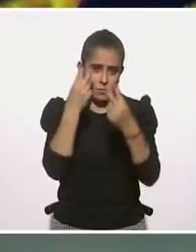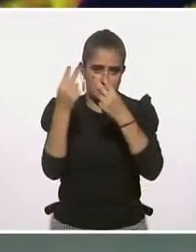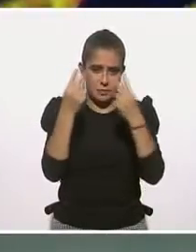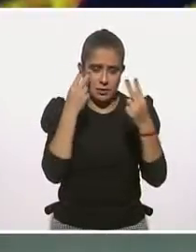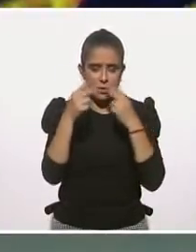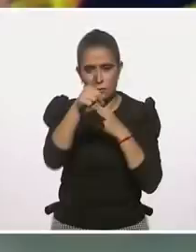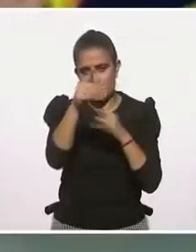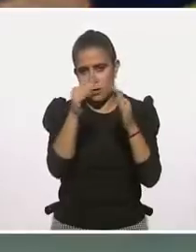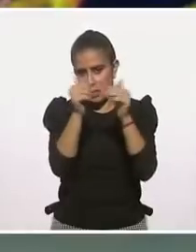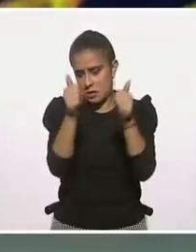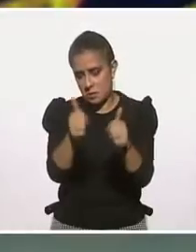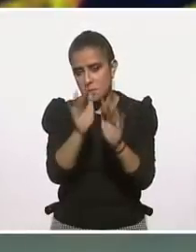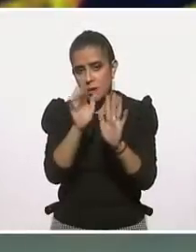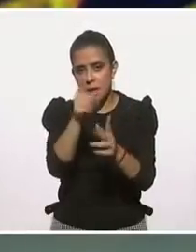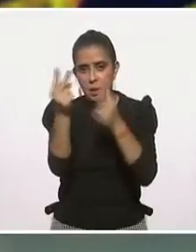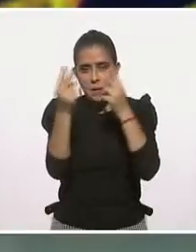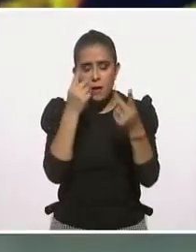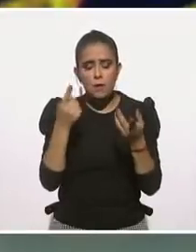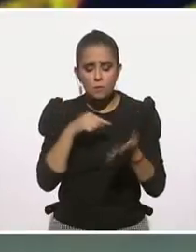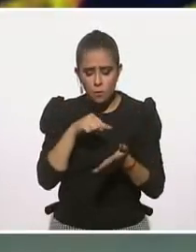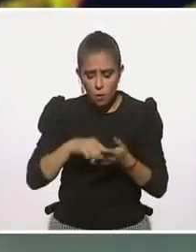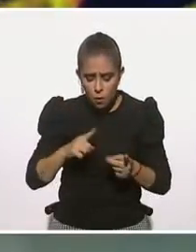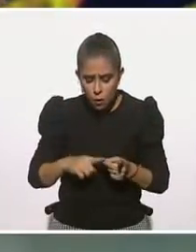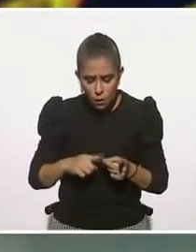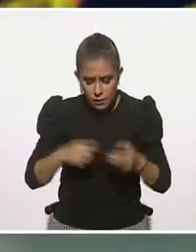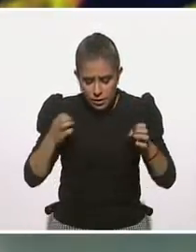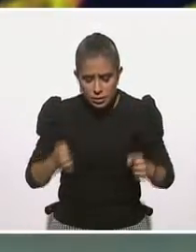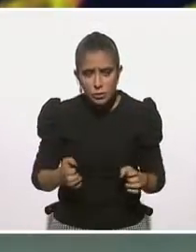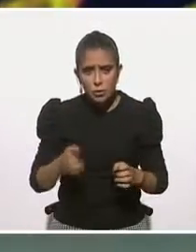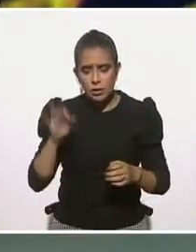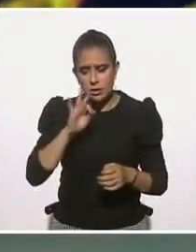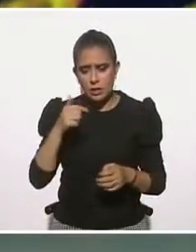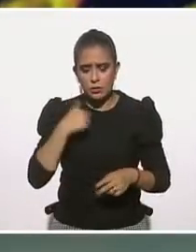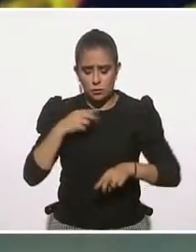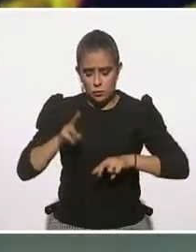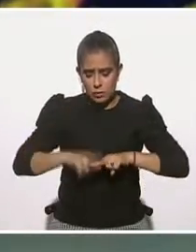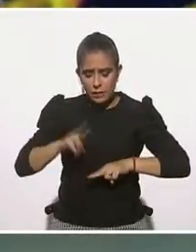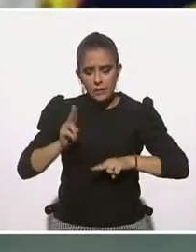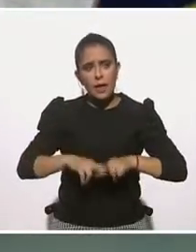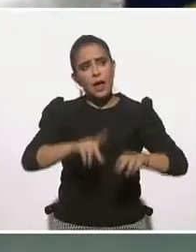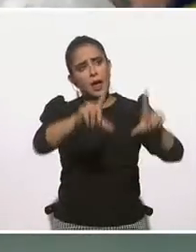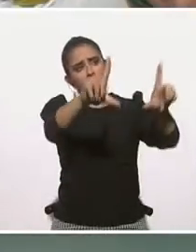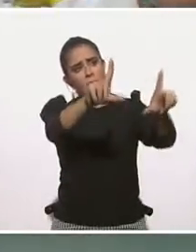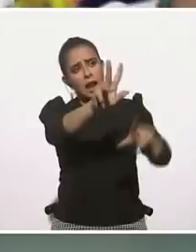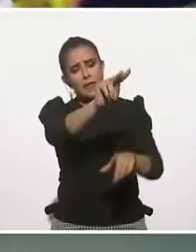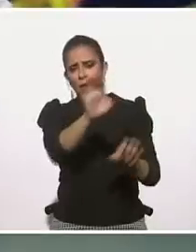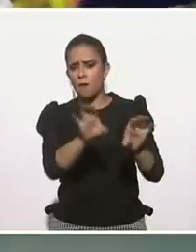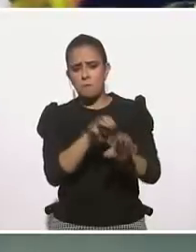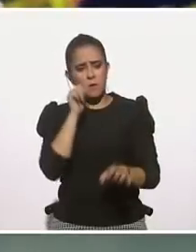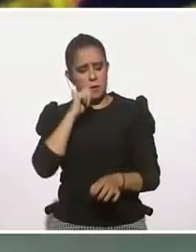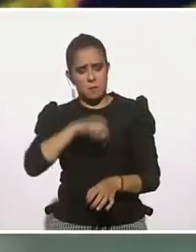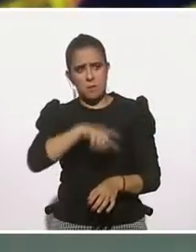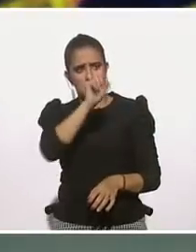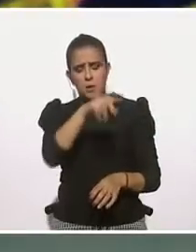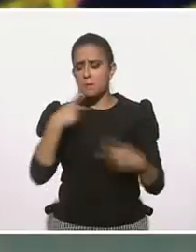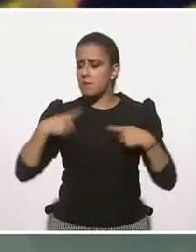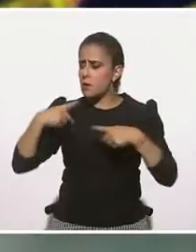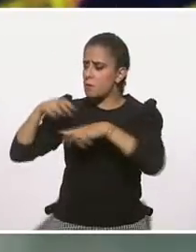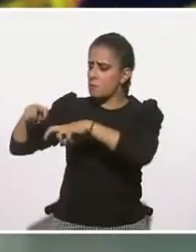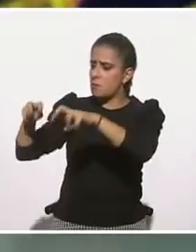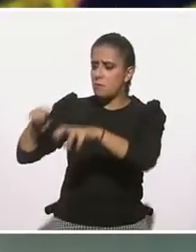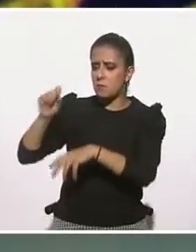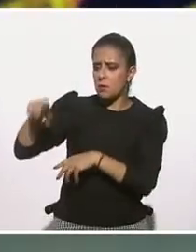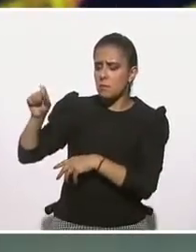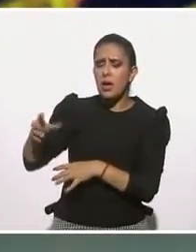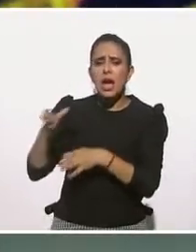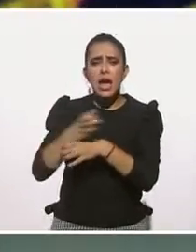casa, identifíquense en dónde están, quizás están sentados en dónde siempre, con la pantalla en dónde siempre, con las personas donde siempre, tomando el café de